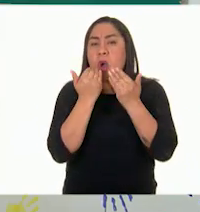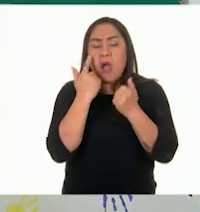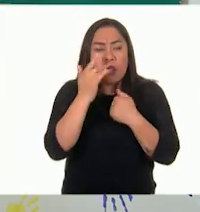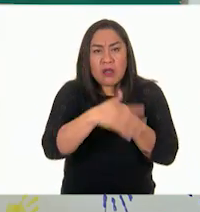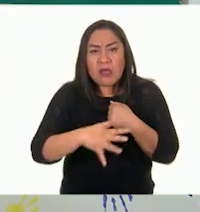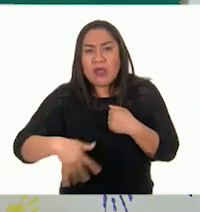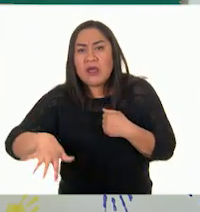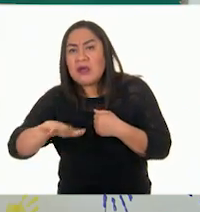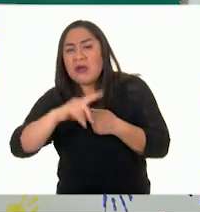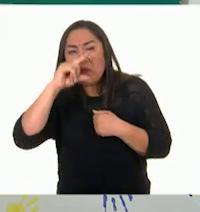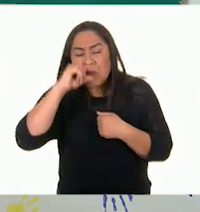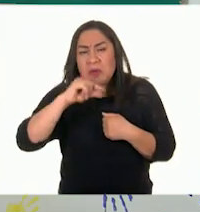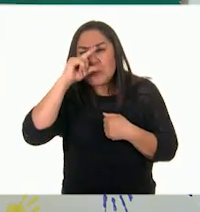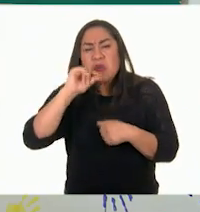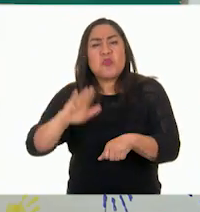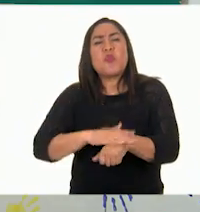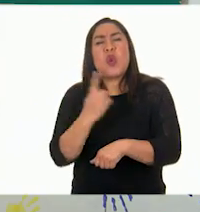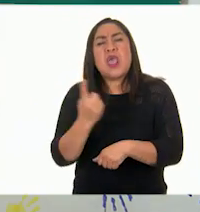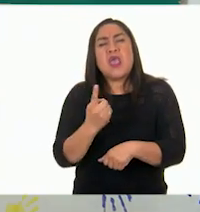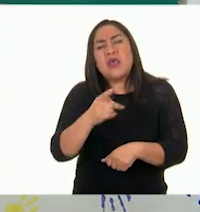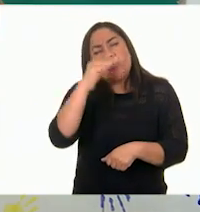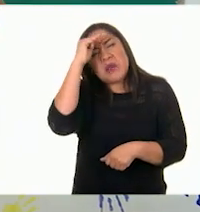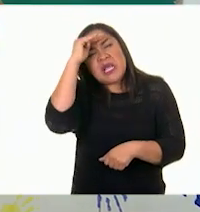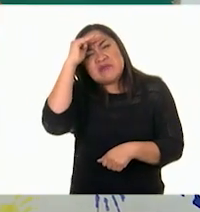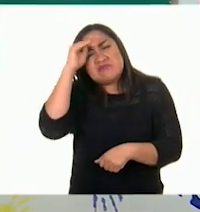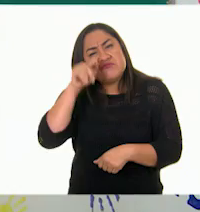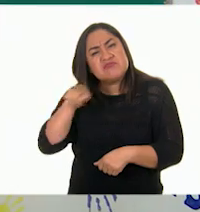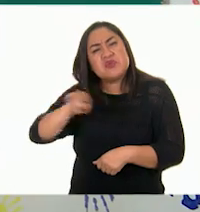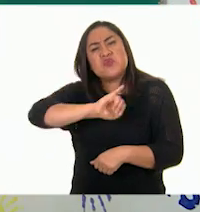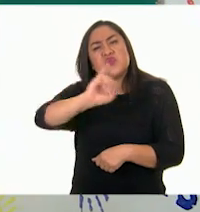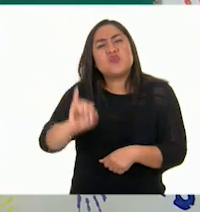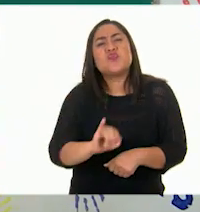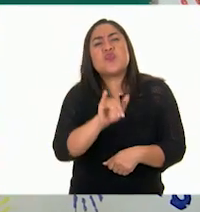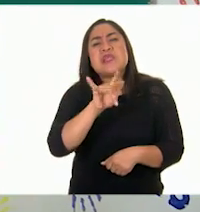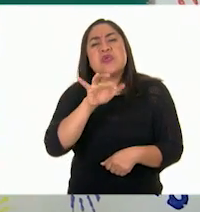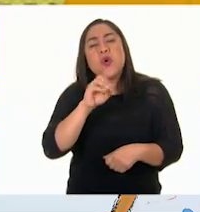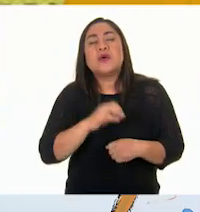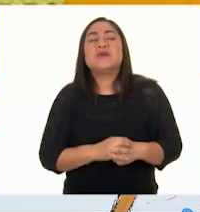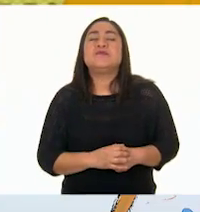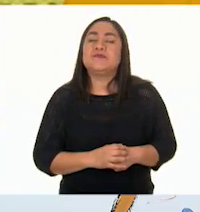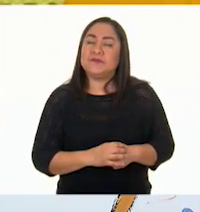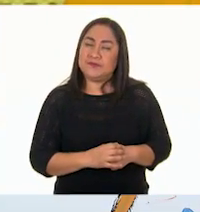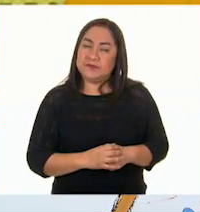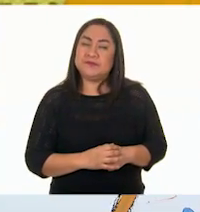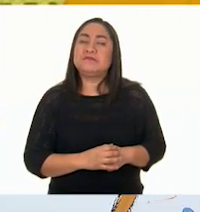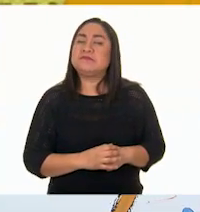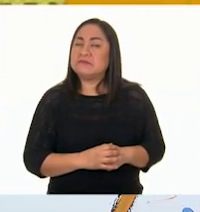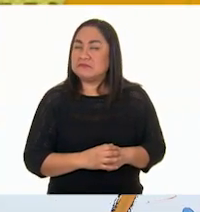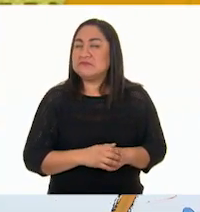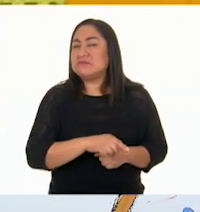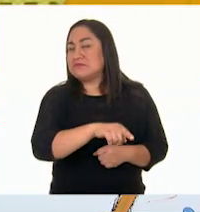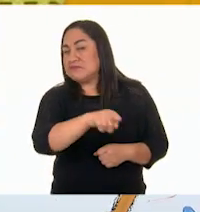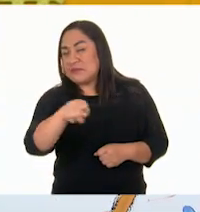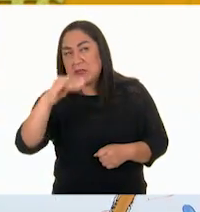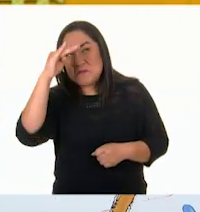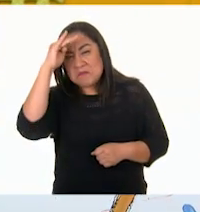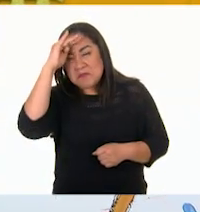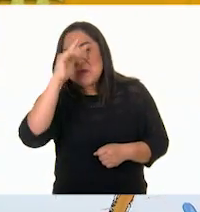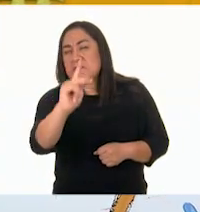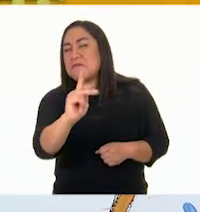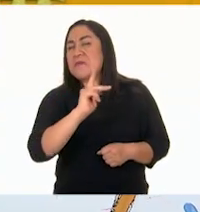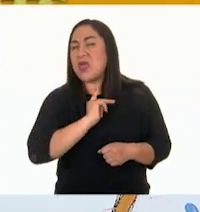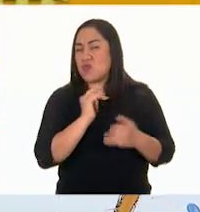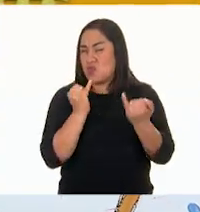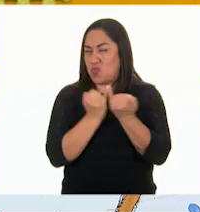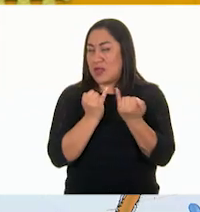cosas de manera fácil? No, pues, seguramente piensan igual que yo, las niñas y los niños.